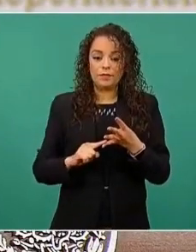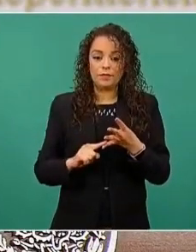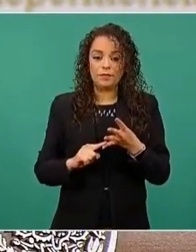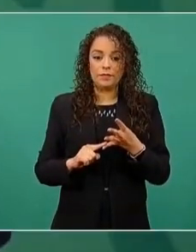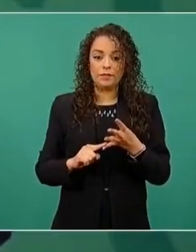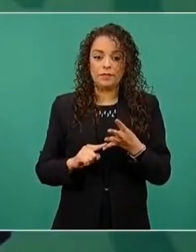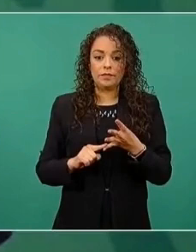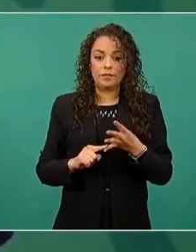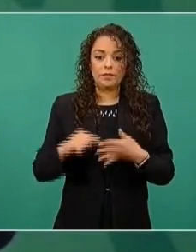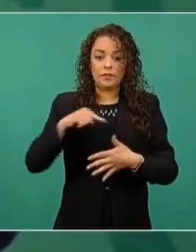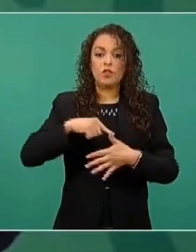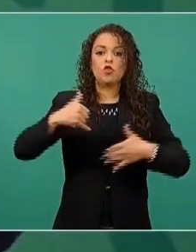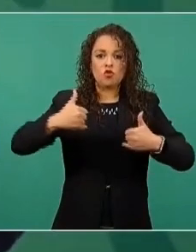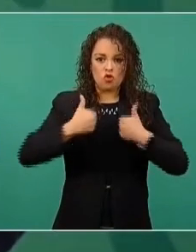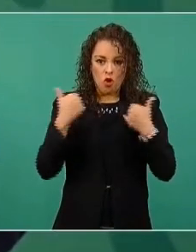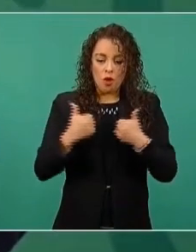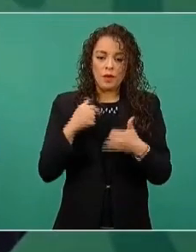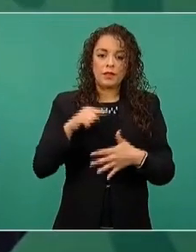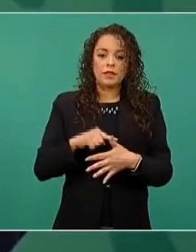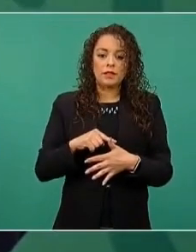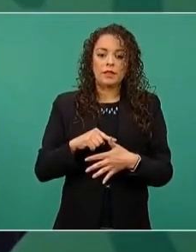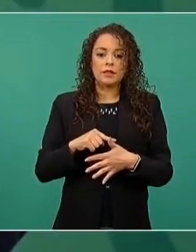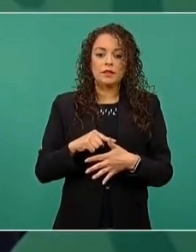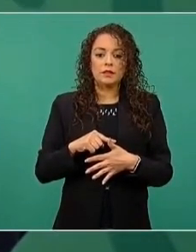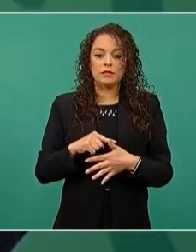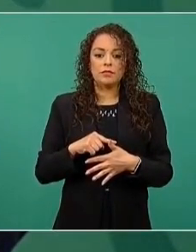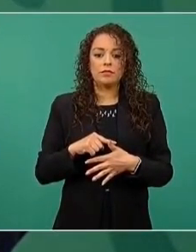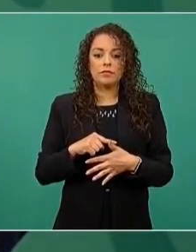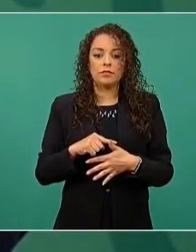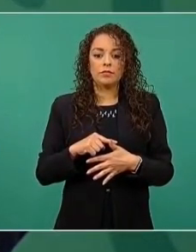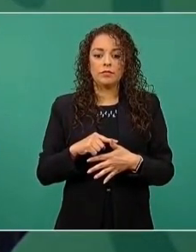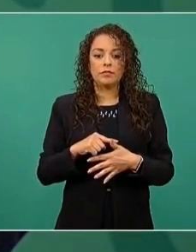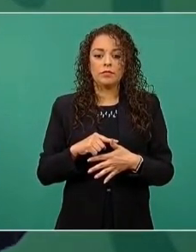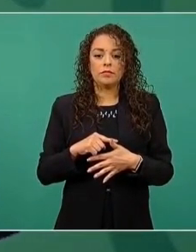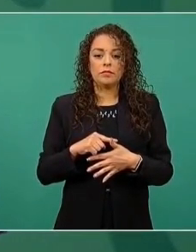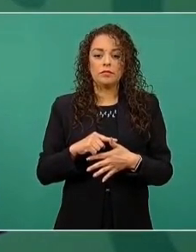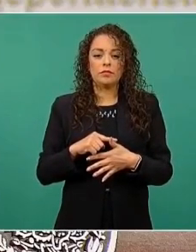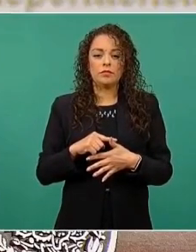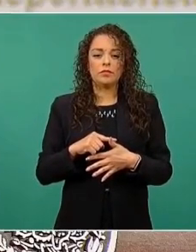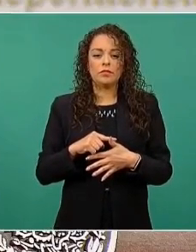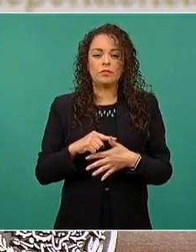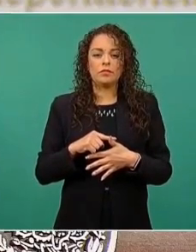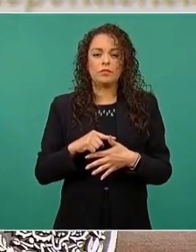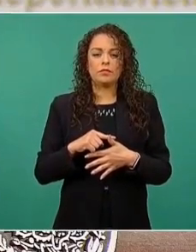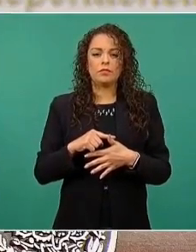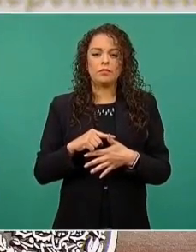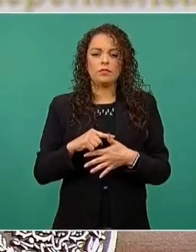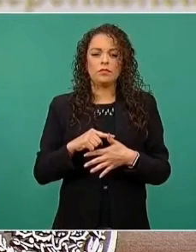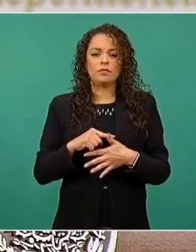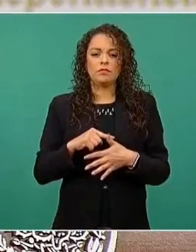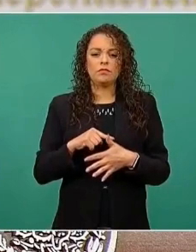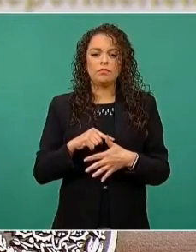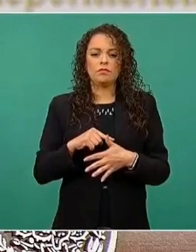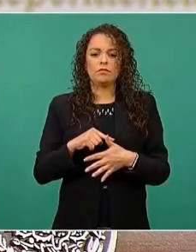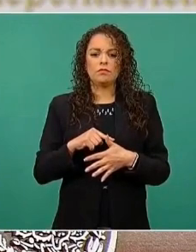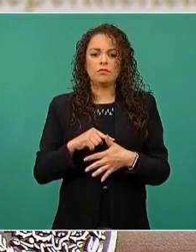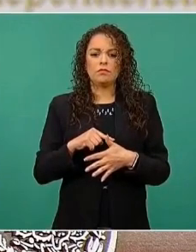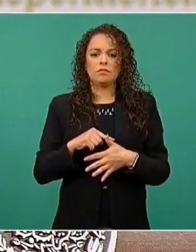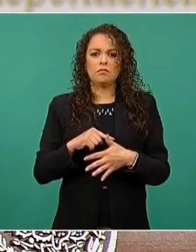becas, jóvenes, por ahí así, unos 10,